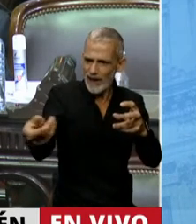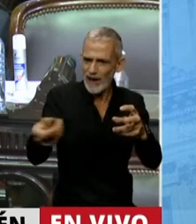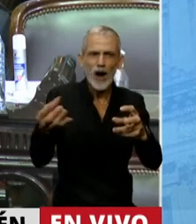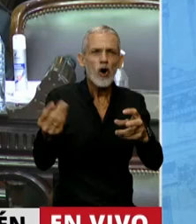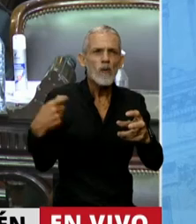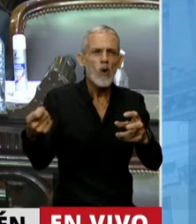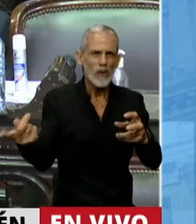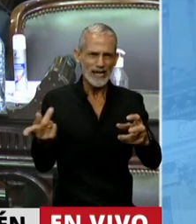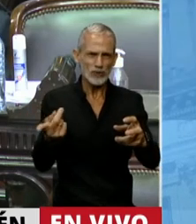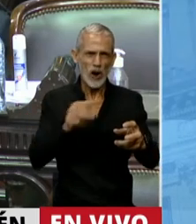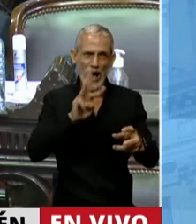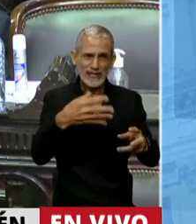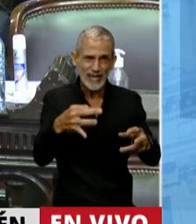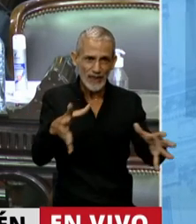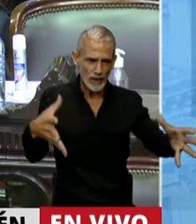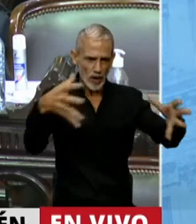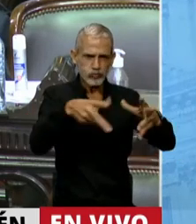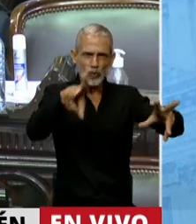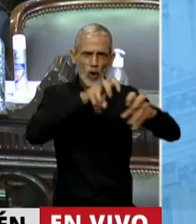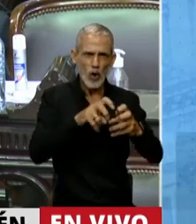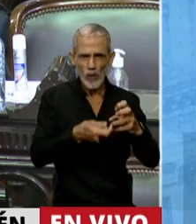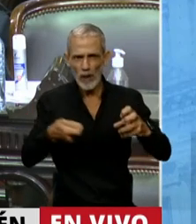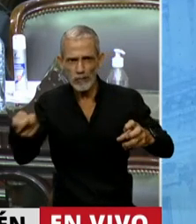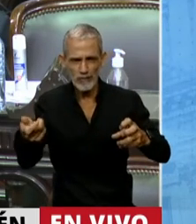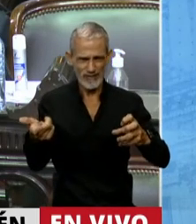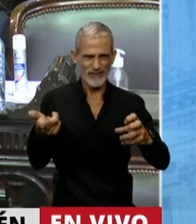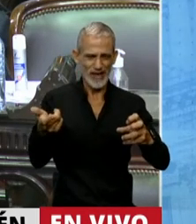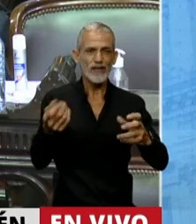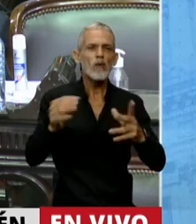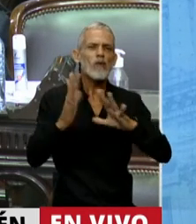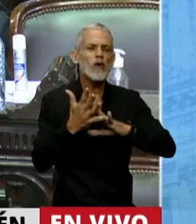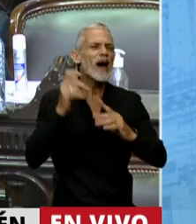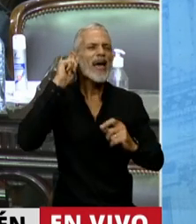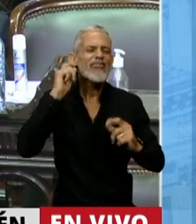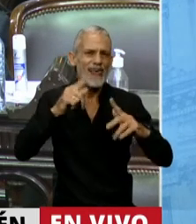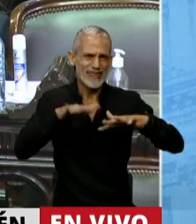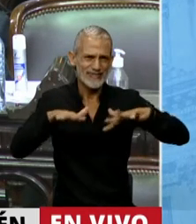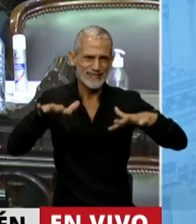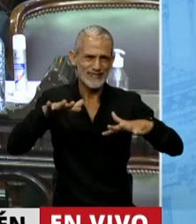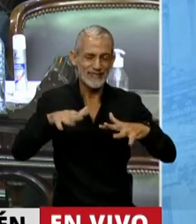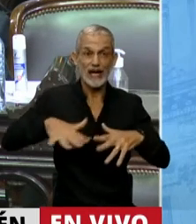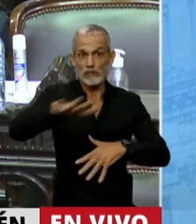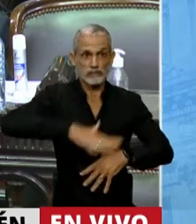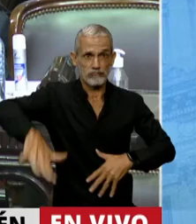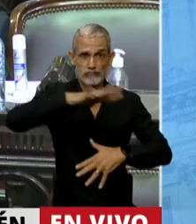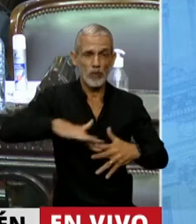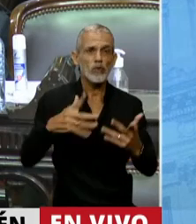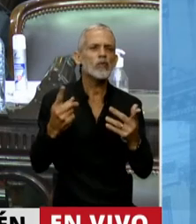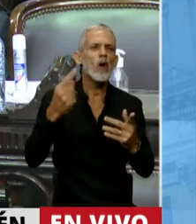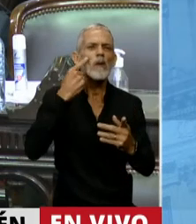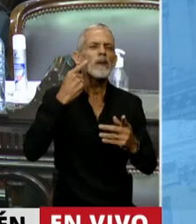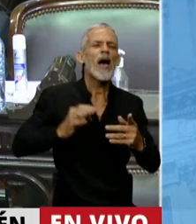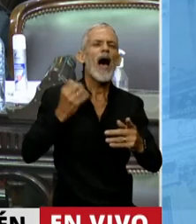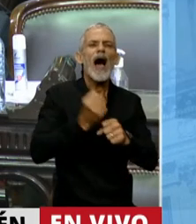El debate también debe incluir temas referidos a pirámide poblacional, esperanza de vida